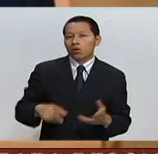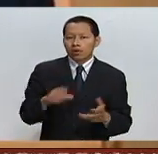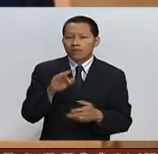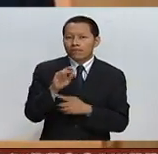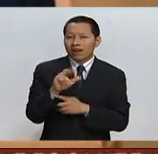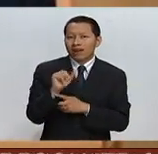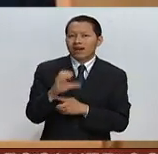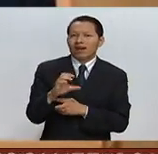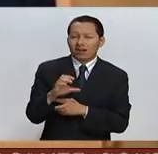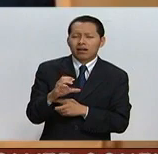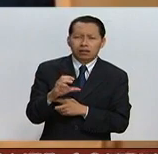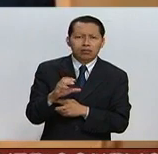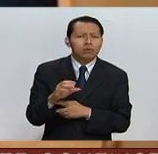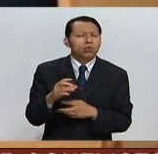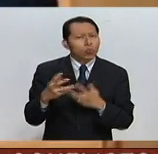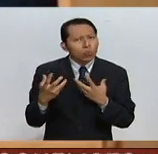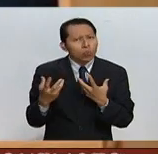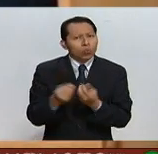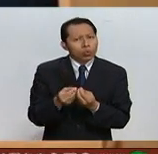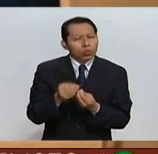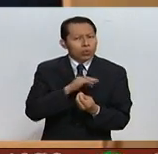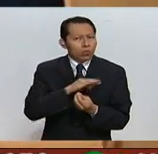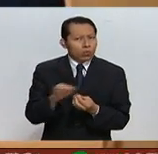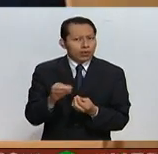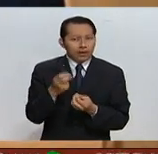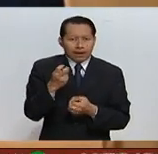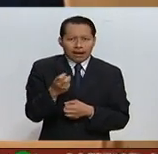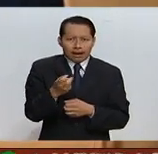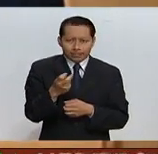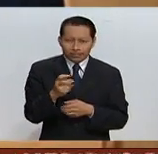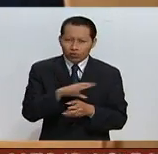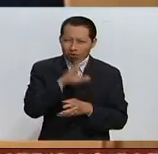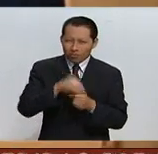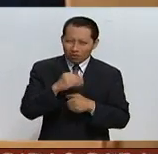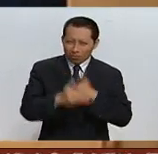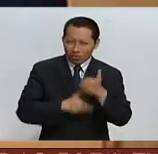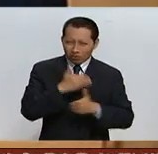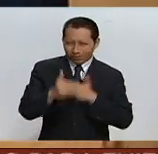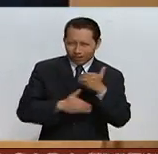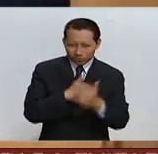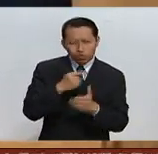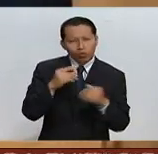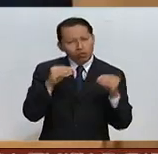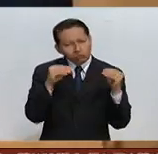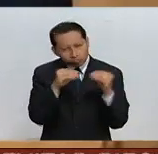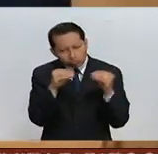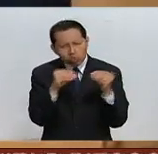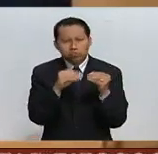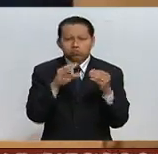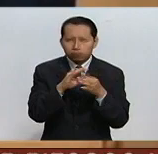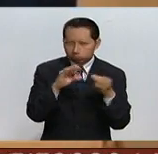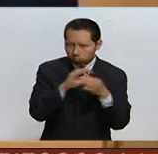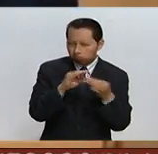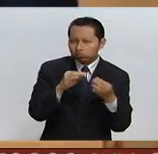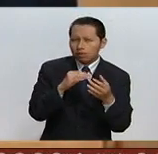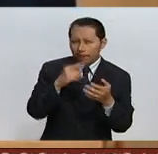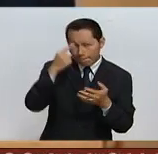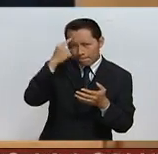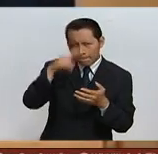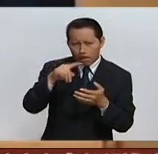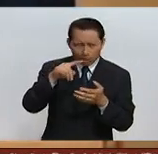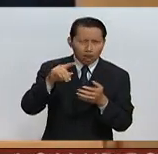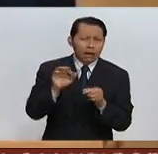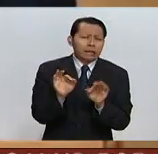FARC-EP, podamos convertir este extraordinario proceso de negociación en la implementación